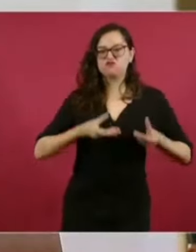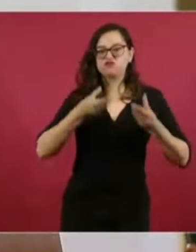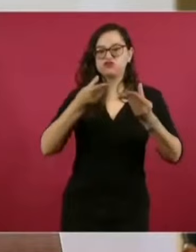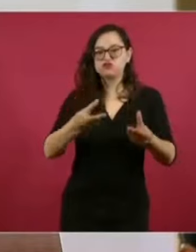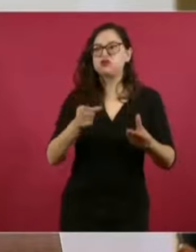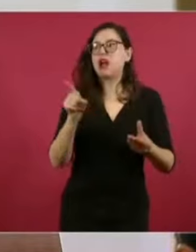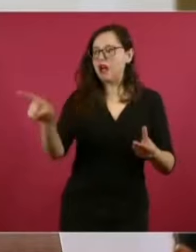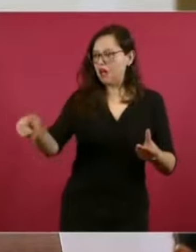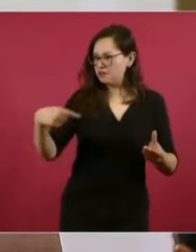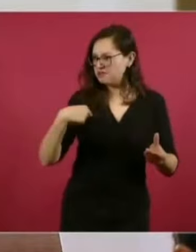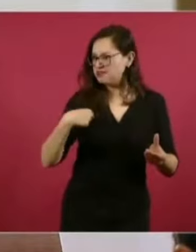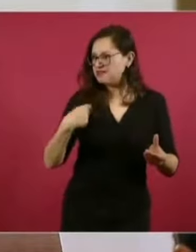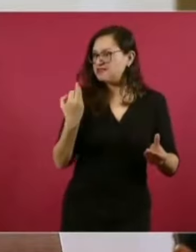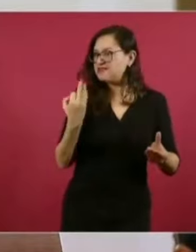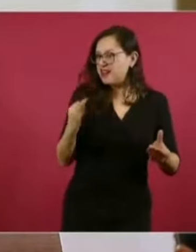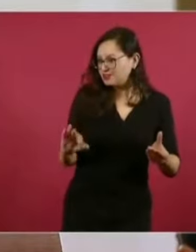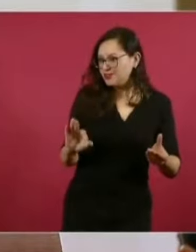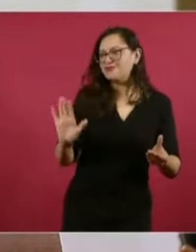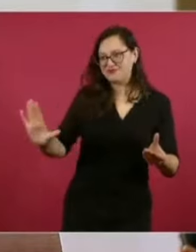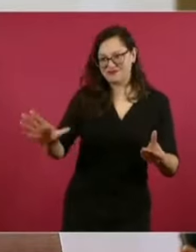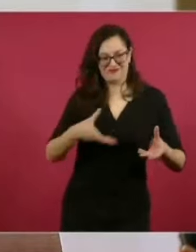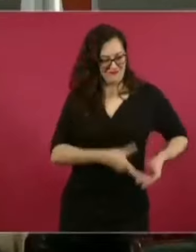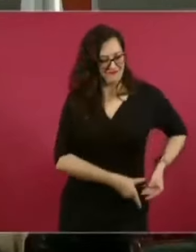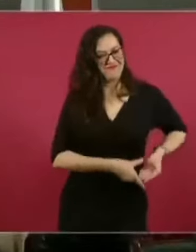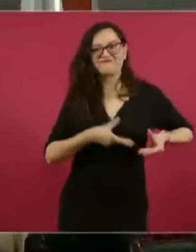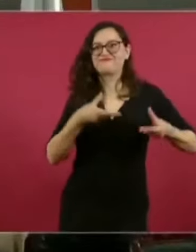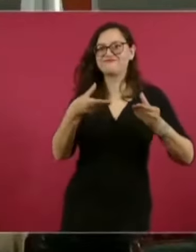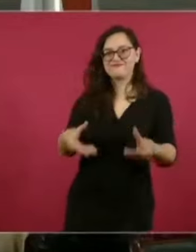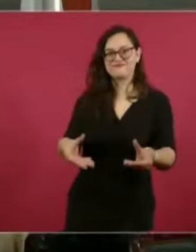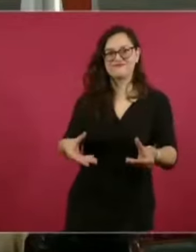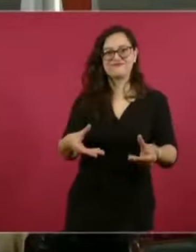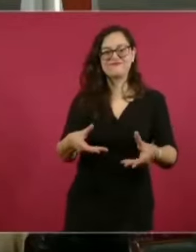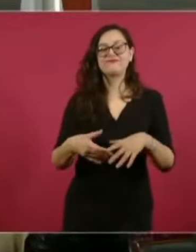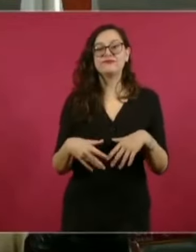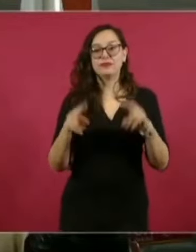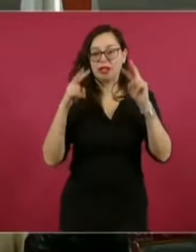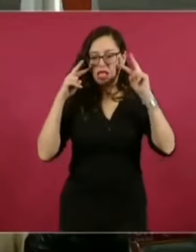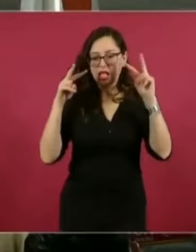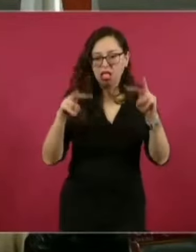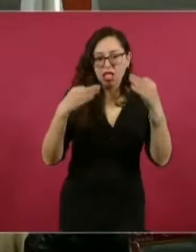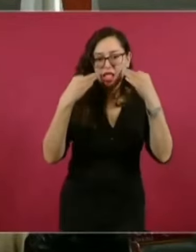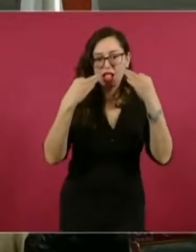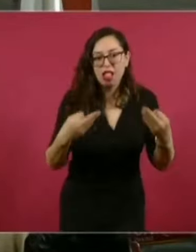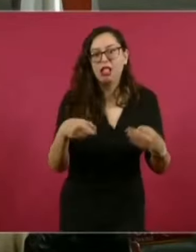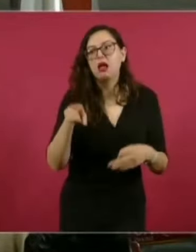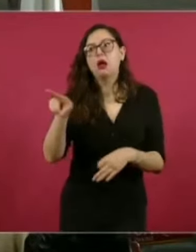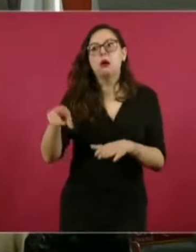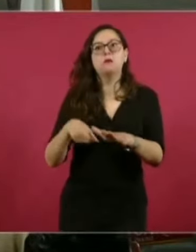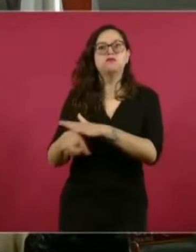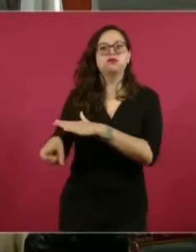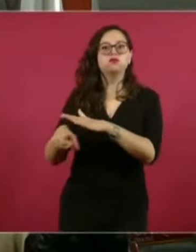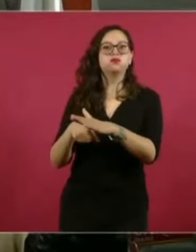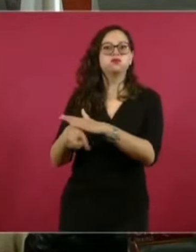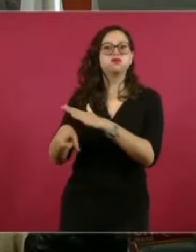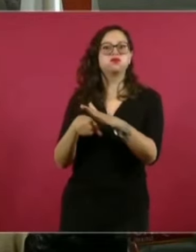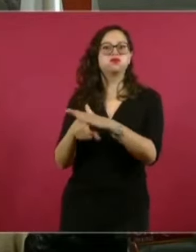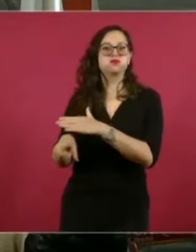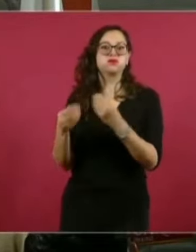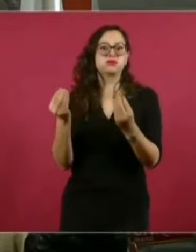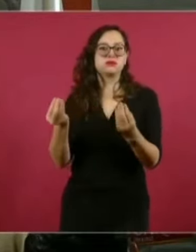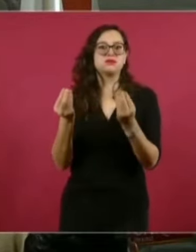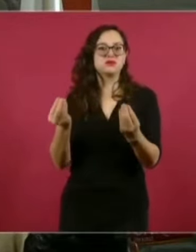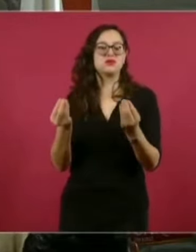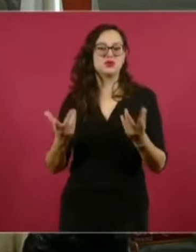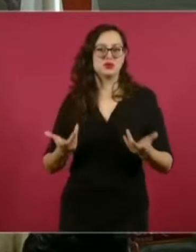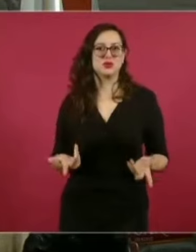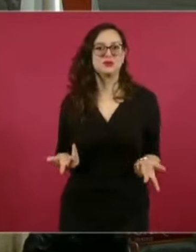se sintió traicionado a Aguilar